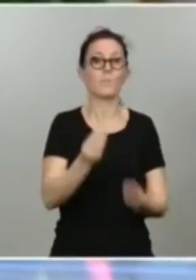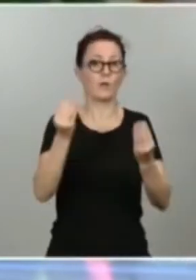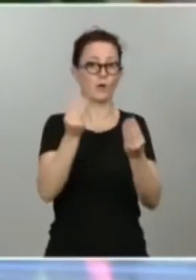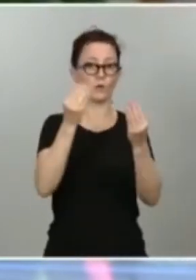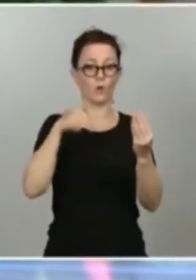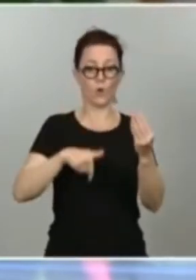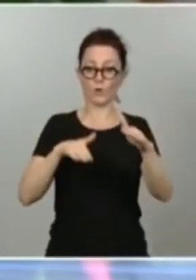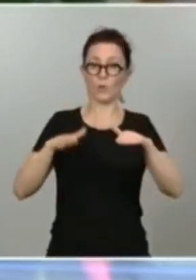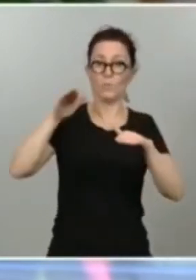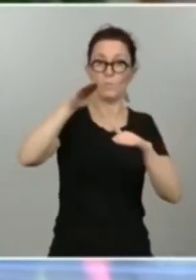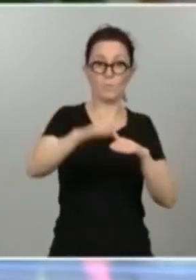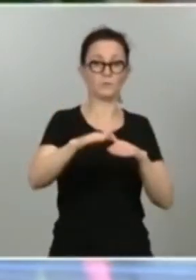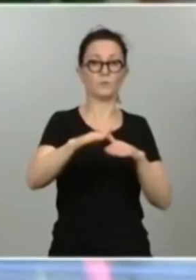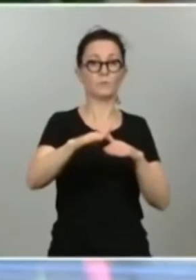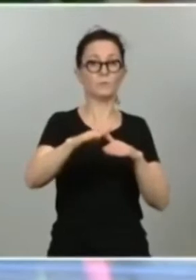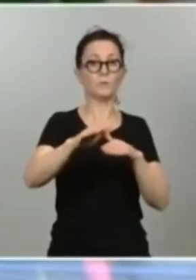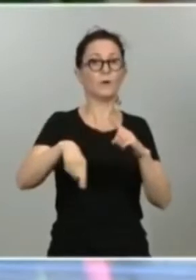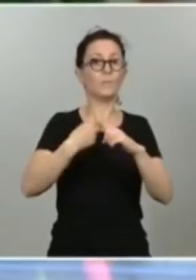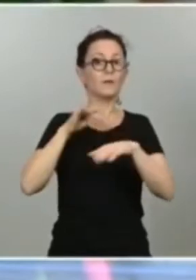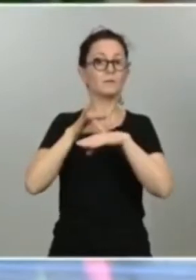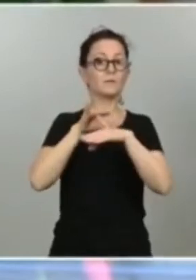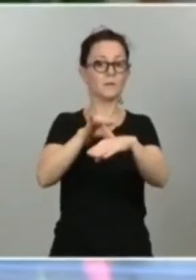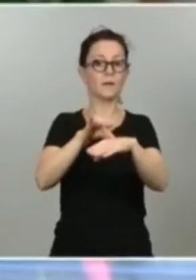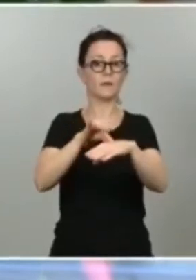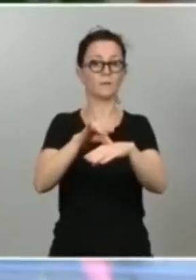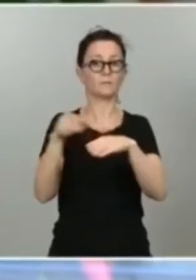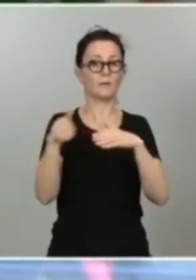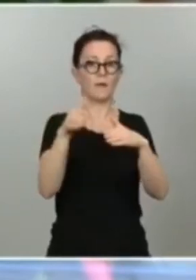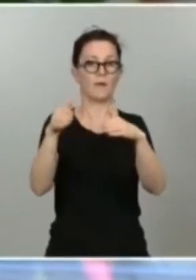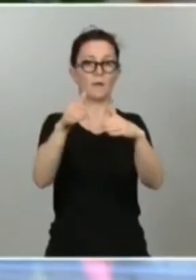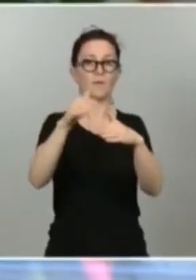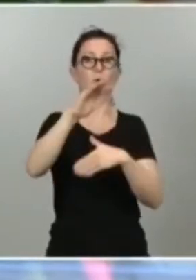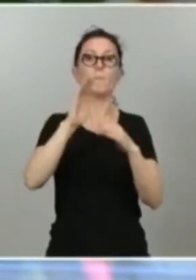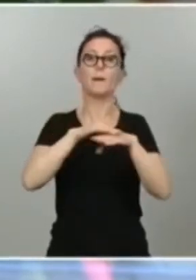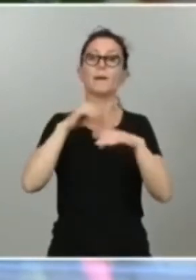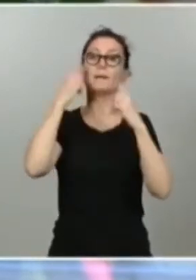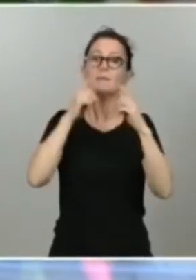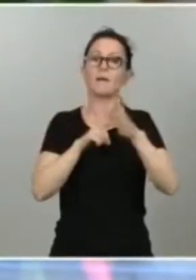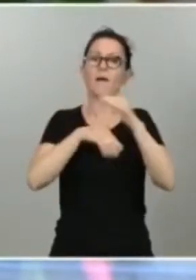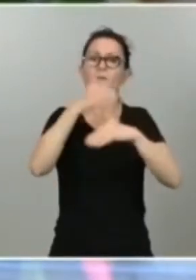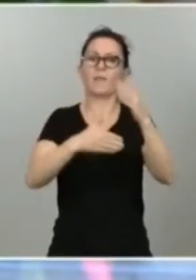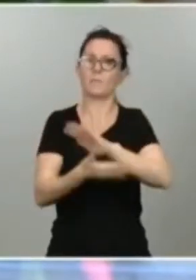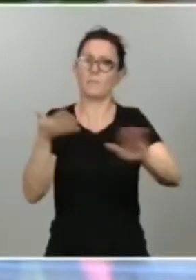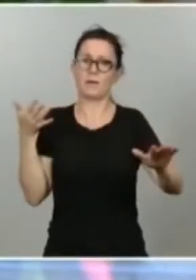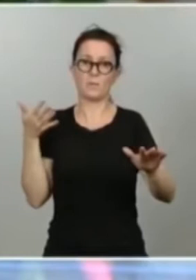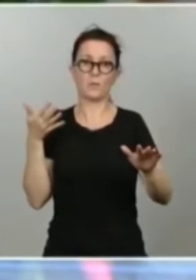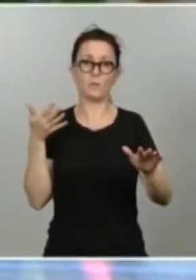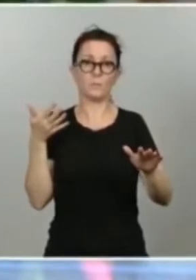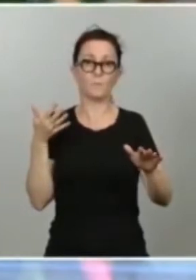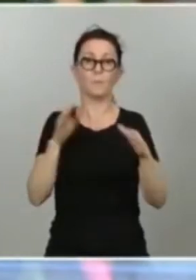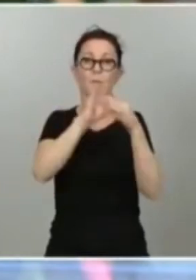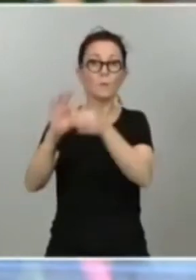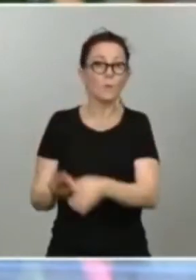una guía del camino que debemos seguir para avanzar más rápido. Lo he dicho en muchas ocasiones. La unidad no solamente ha salvado vidas,